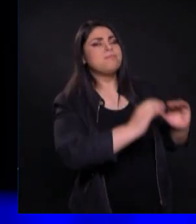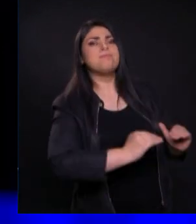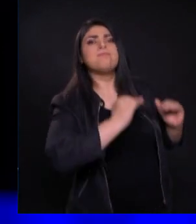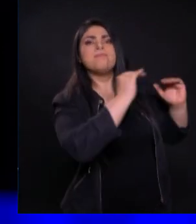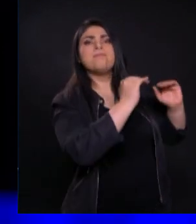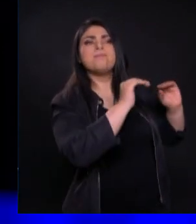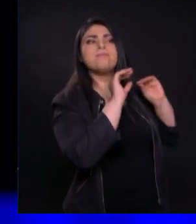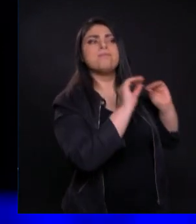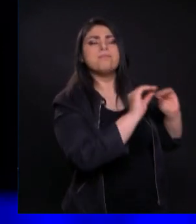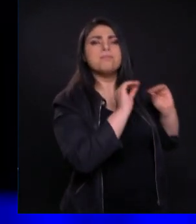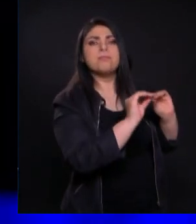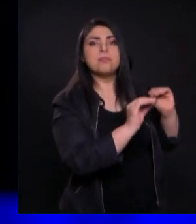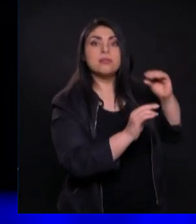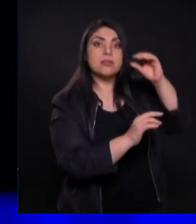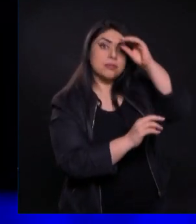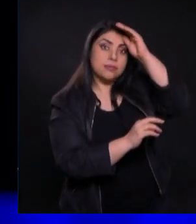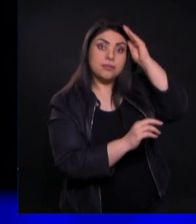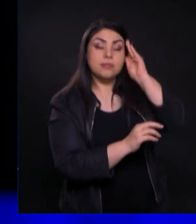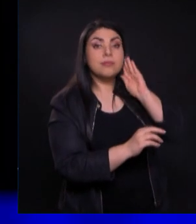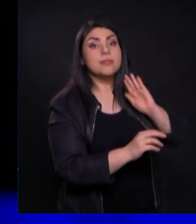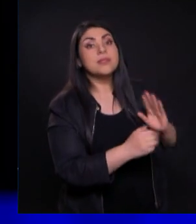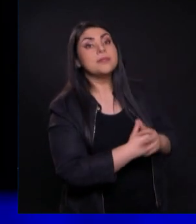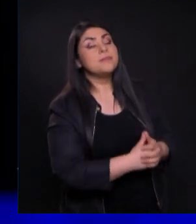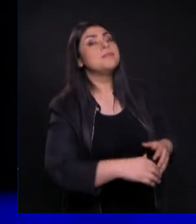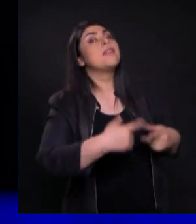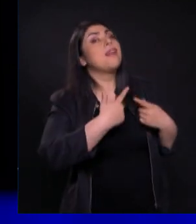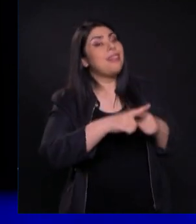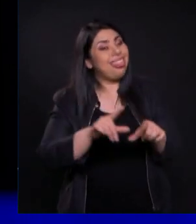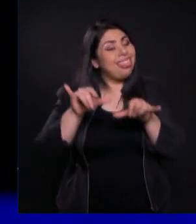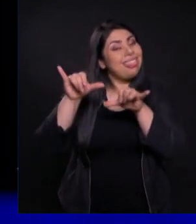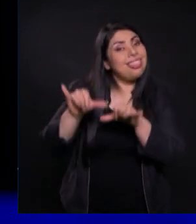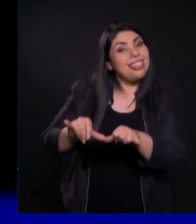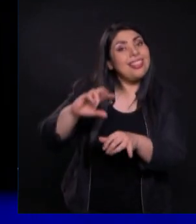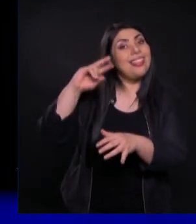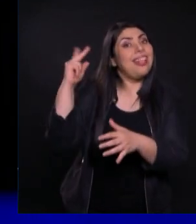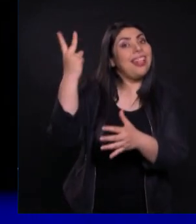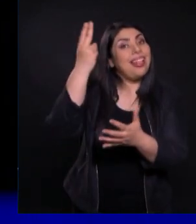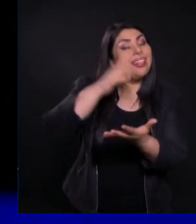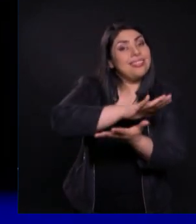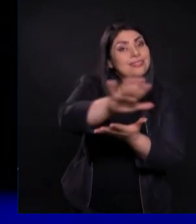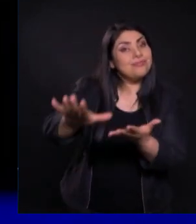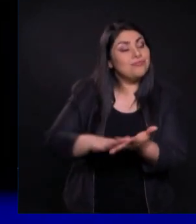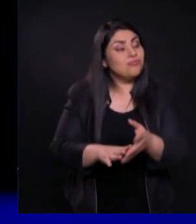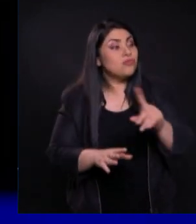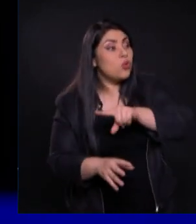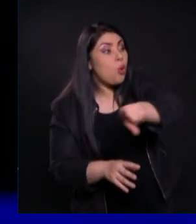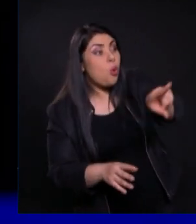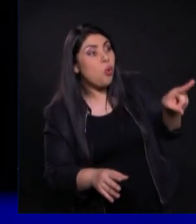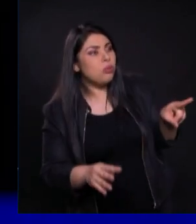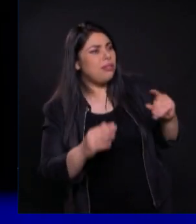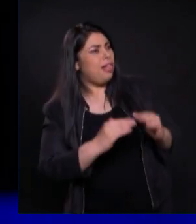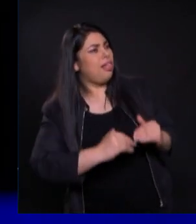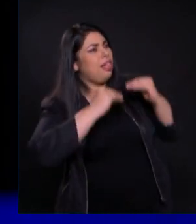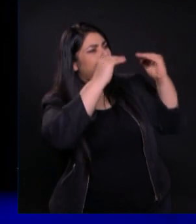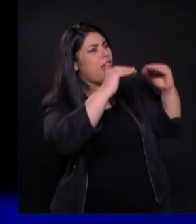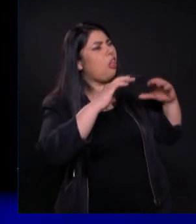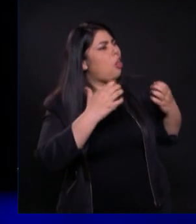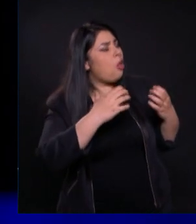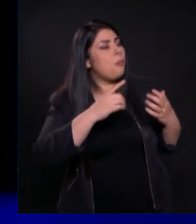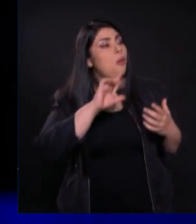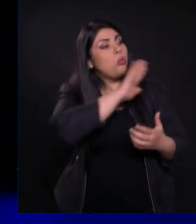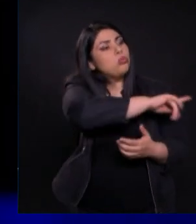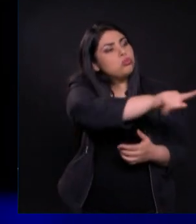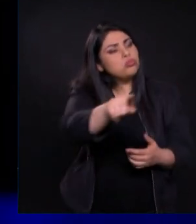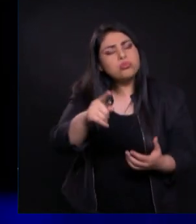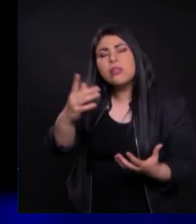Sino que el que quiera hacerse grande entre vosotros será vuestro servidor